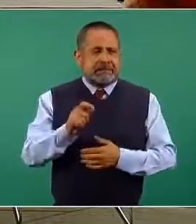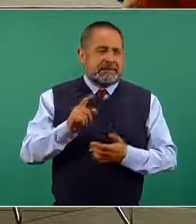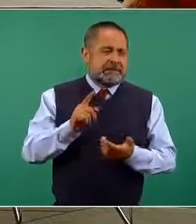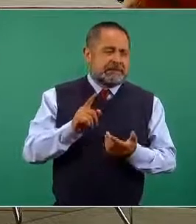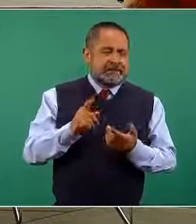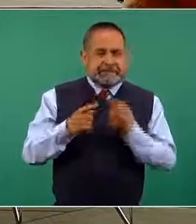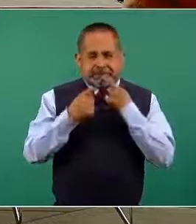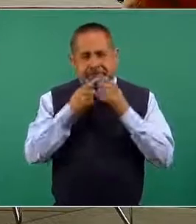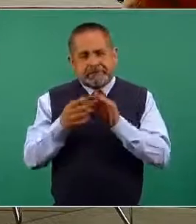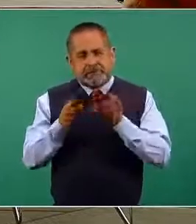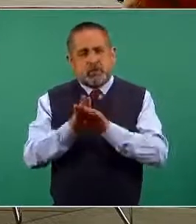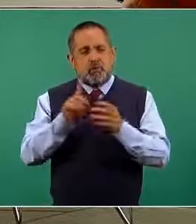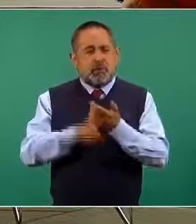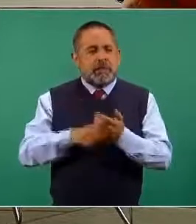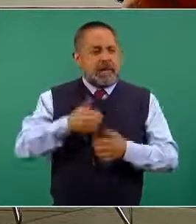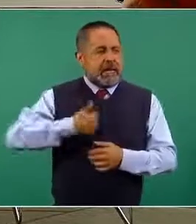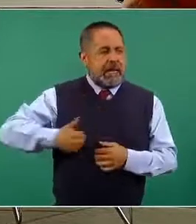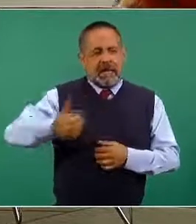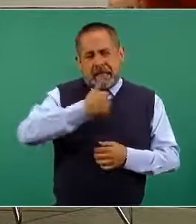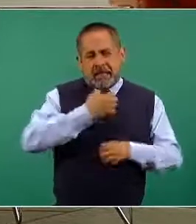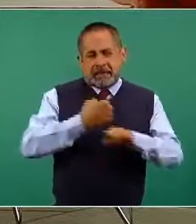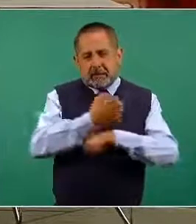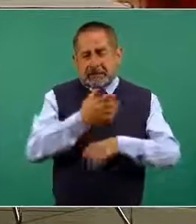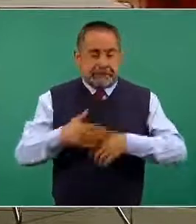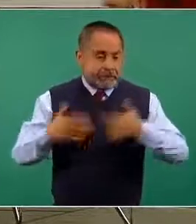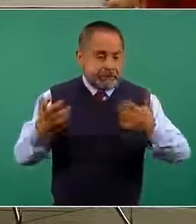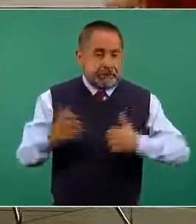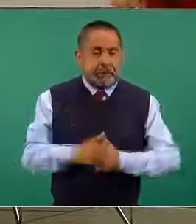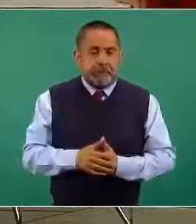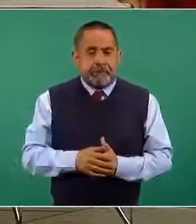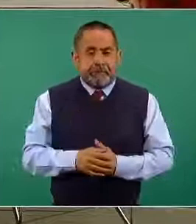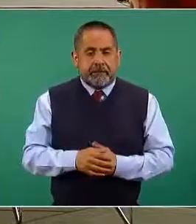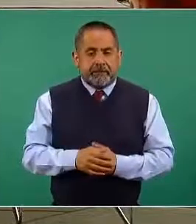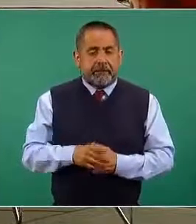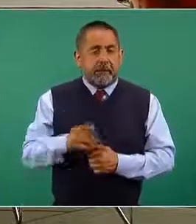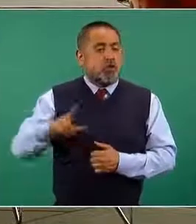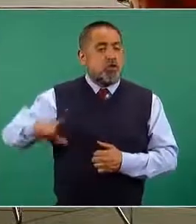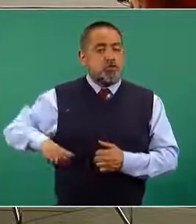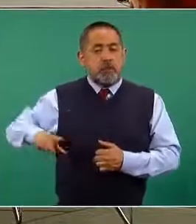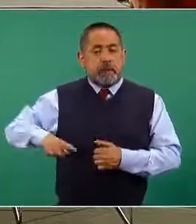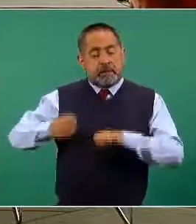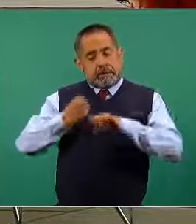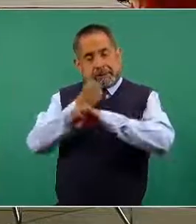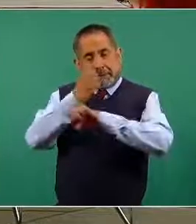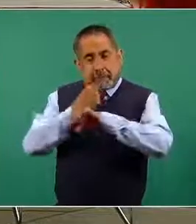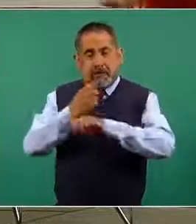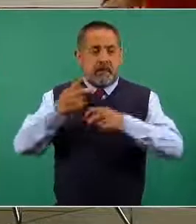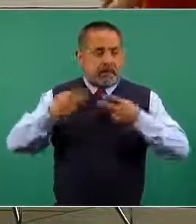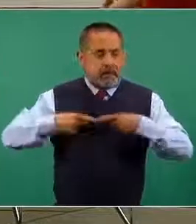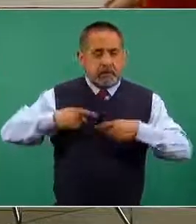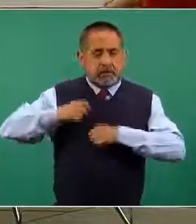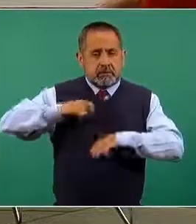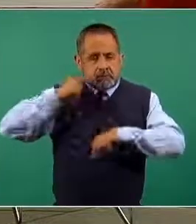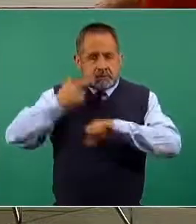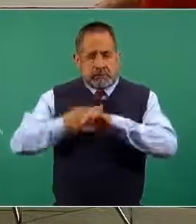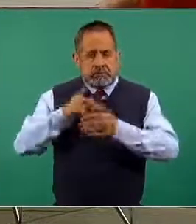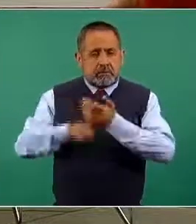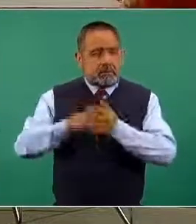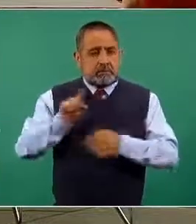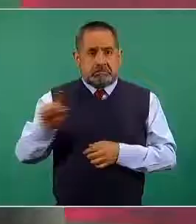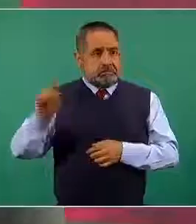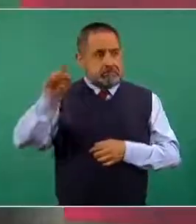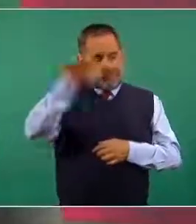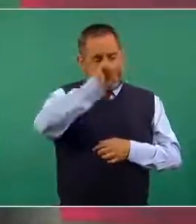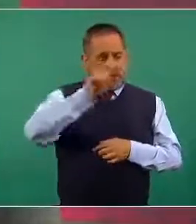que se tenga en cada entidad. Los gobiernos estatales, las personas titulares de los gobiernos